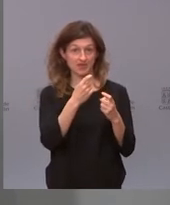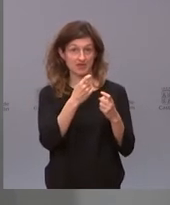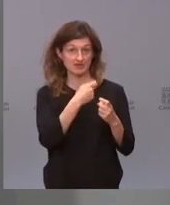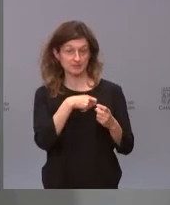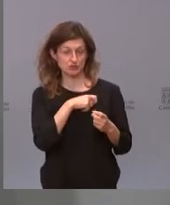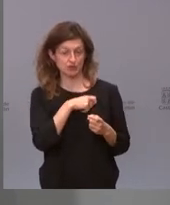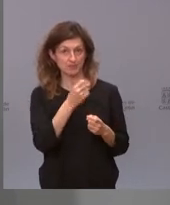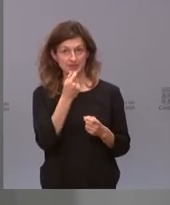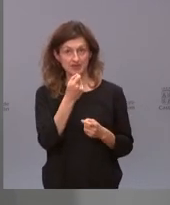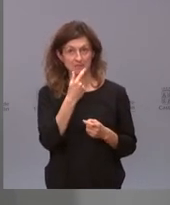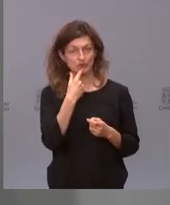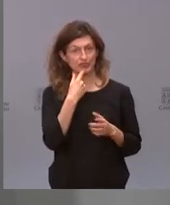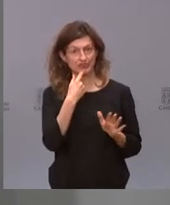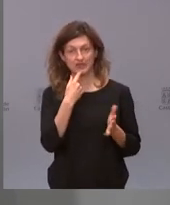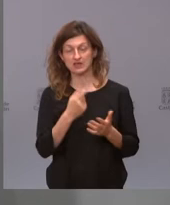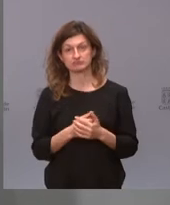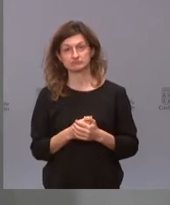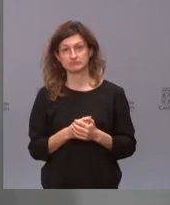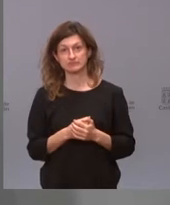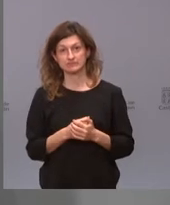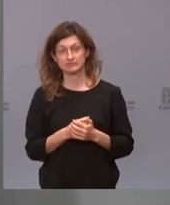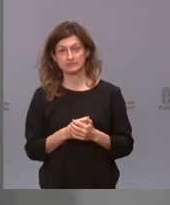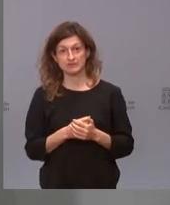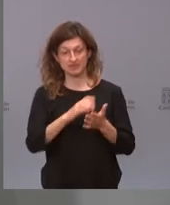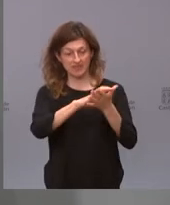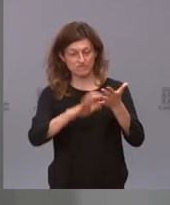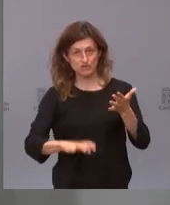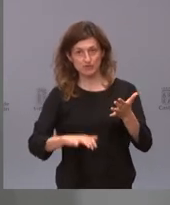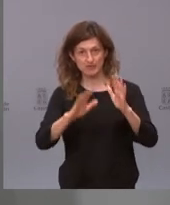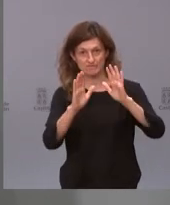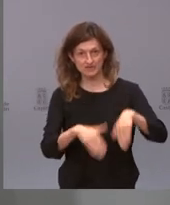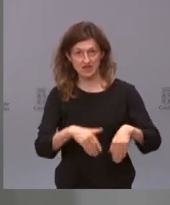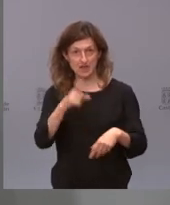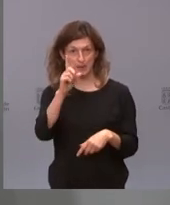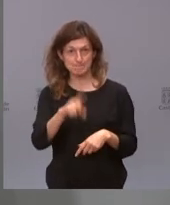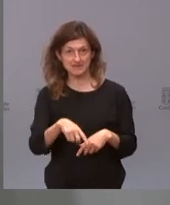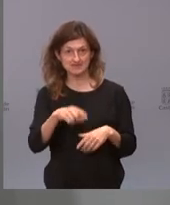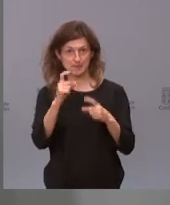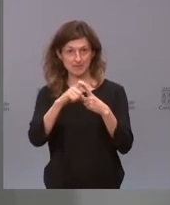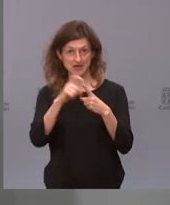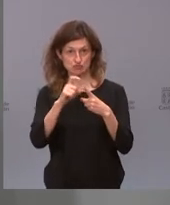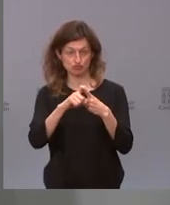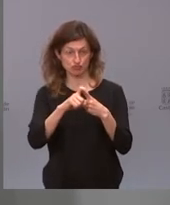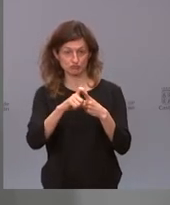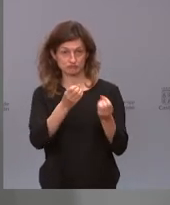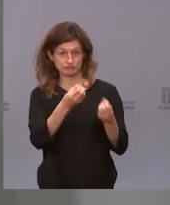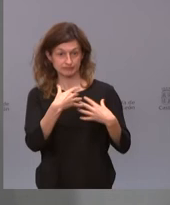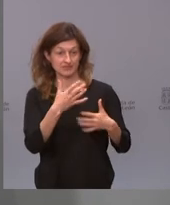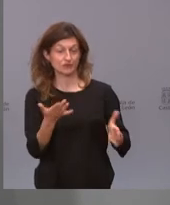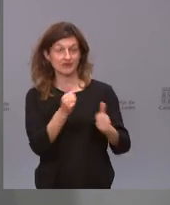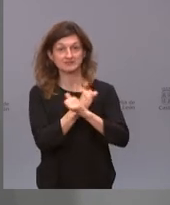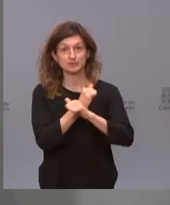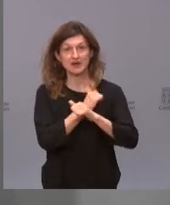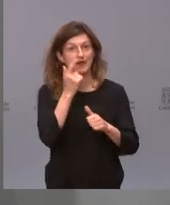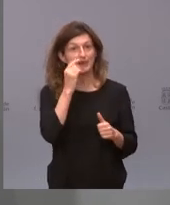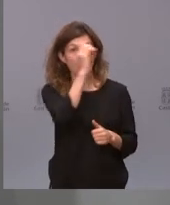Productos Sanitarios nos dijo que el dictamen final iba a ser en el mes de mayo. Entonces, nosotros vamos a esperar a ver qué